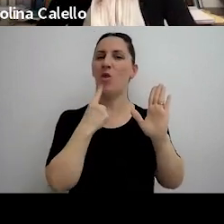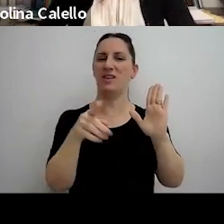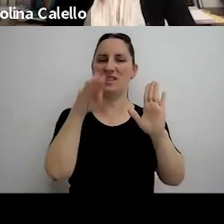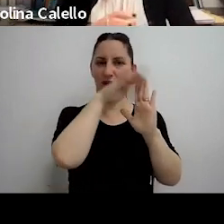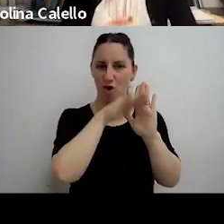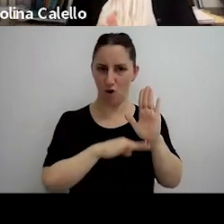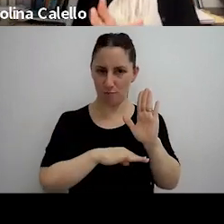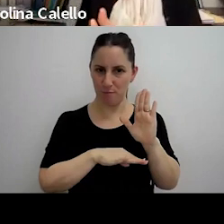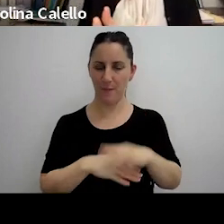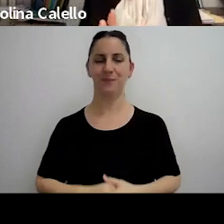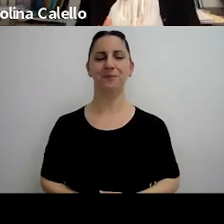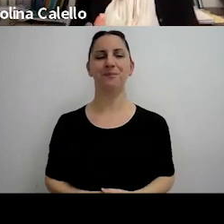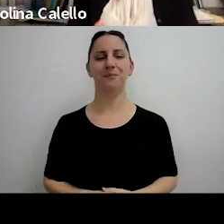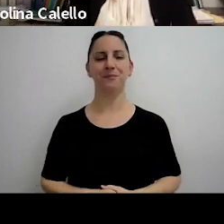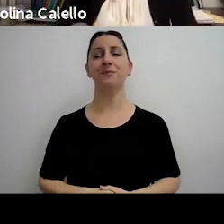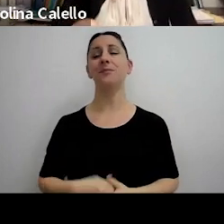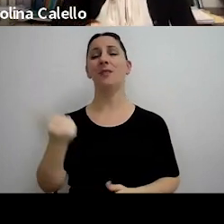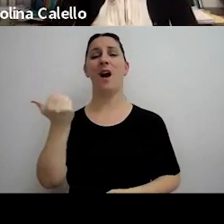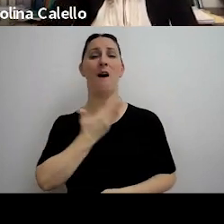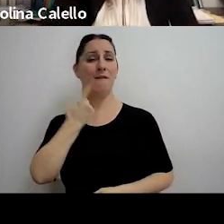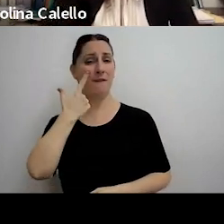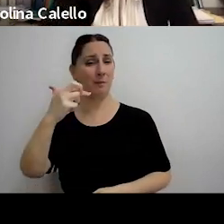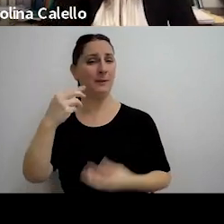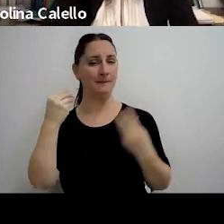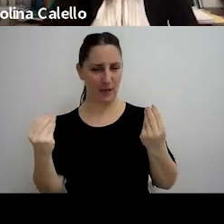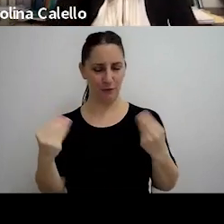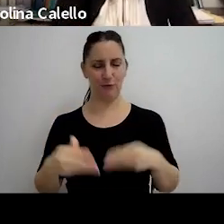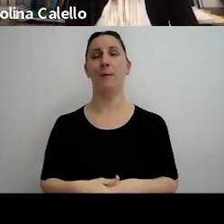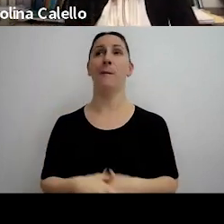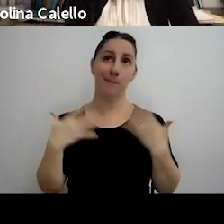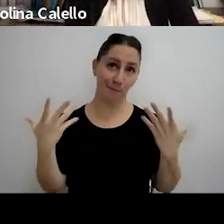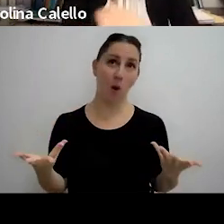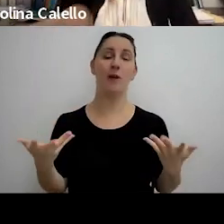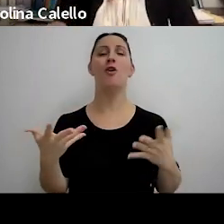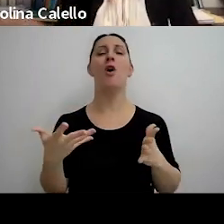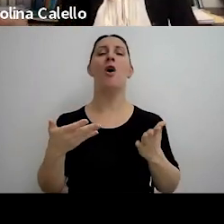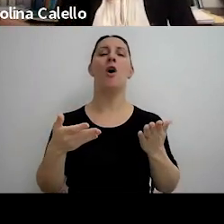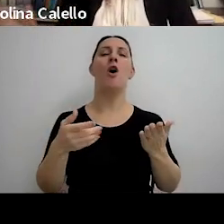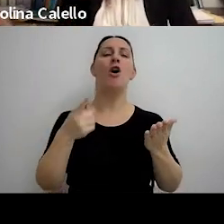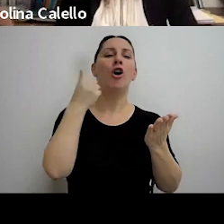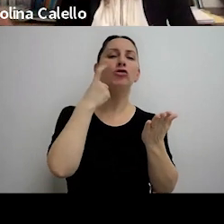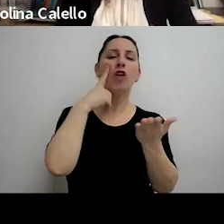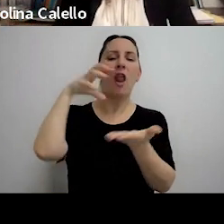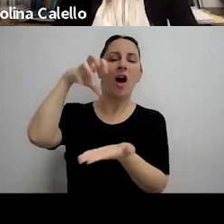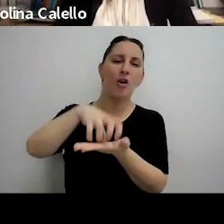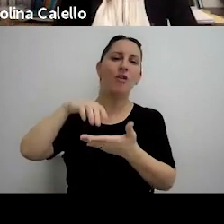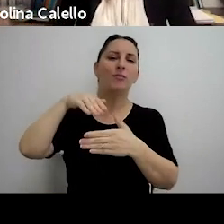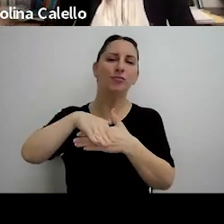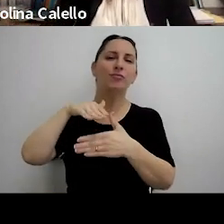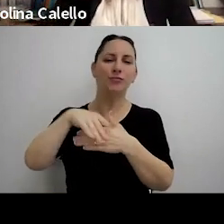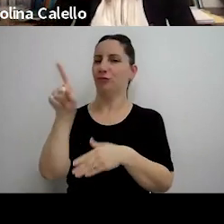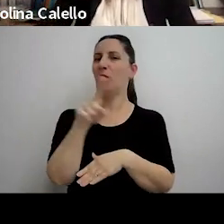sea el el fisco que hizo dijo bueno no emitió con controlador porque vi dos o tres